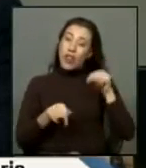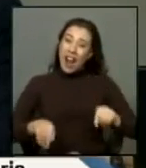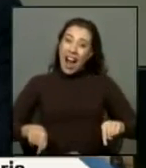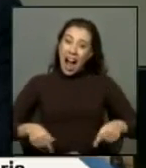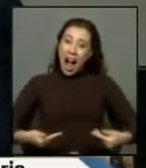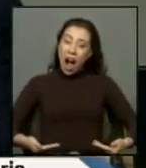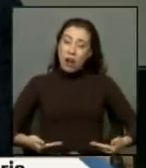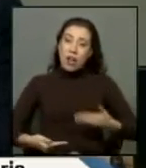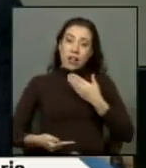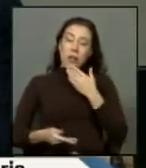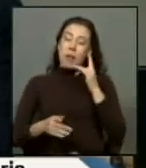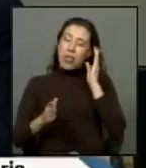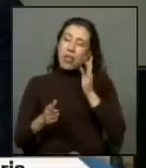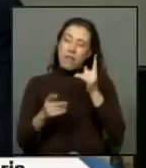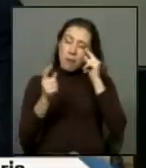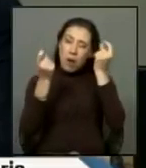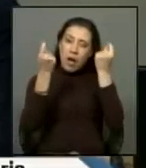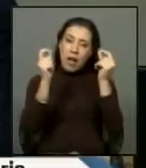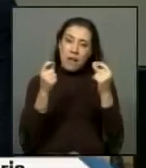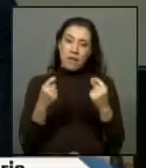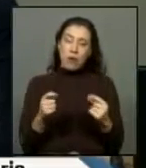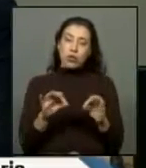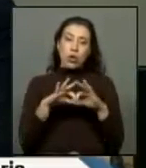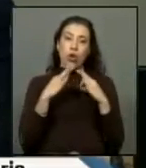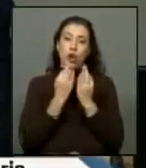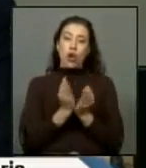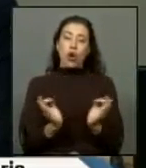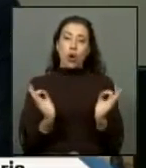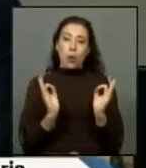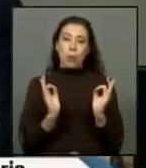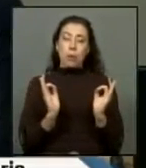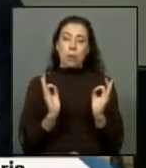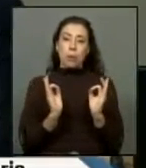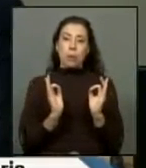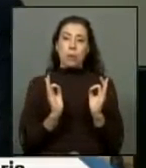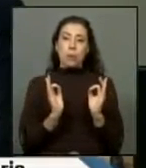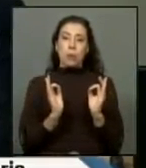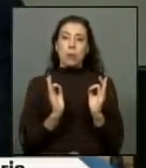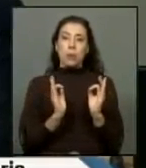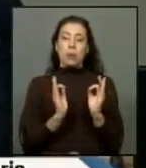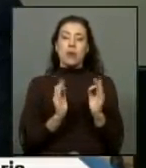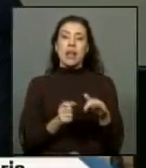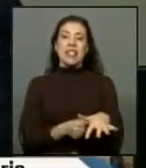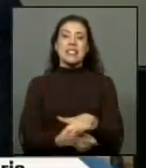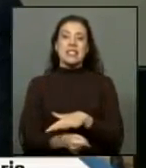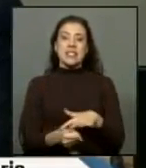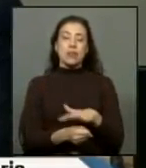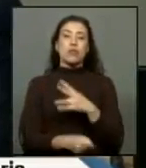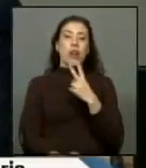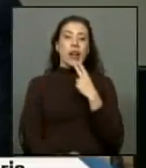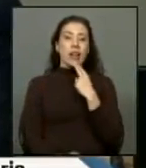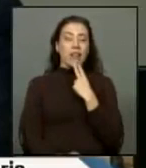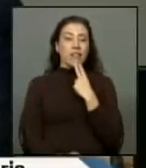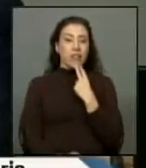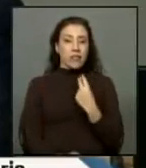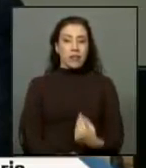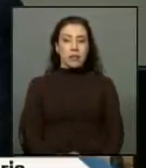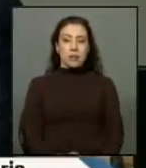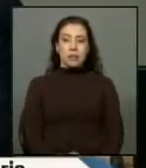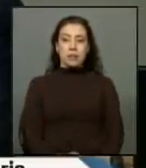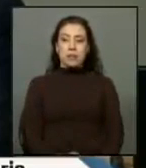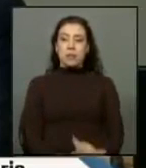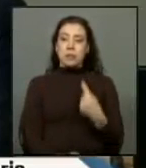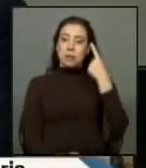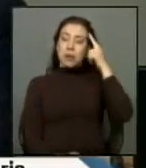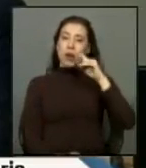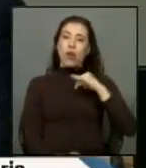también hacer una evolución completa total de la situación que están viviendo que están pasando pero